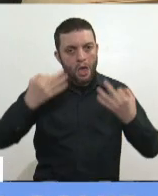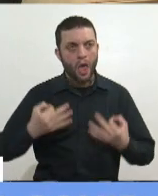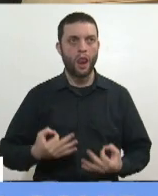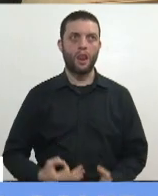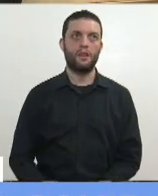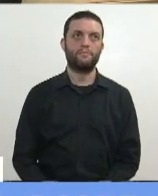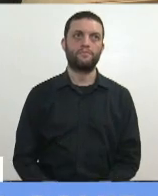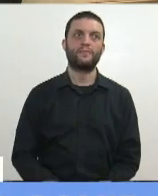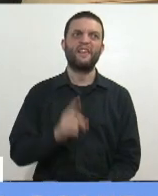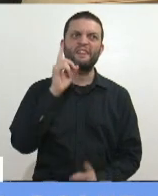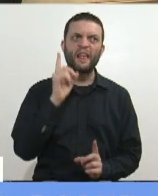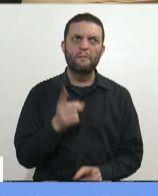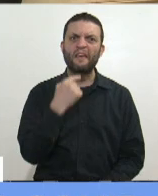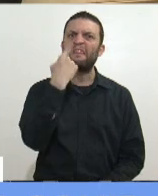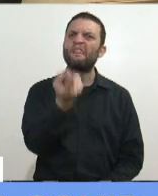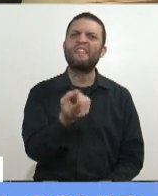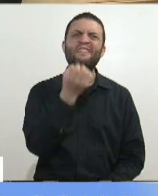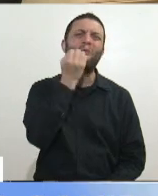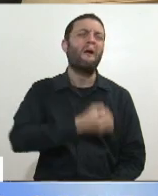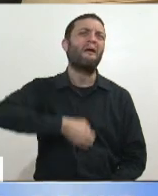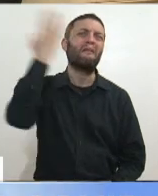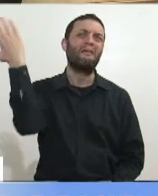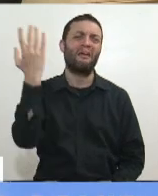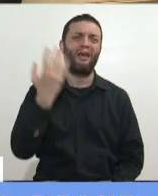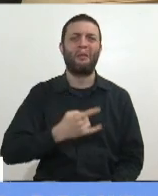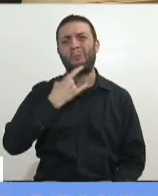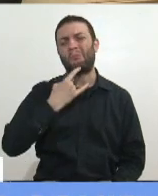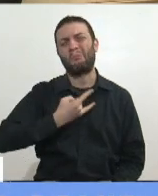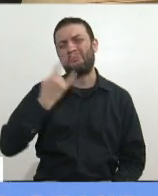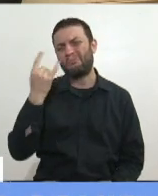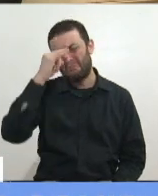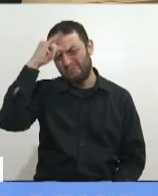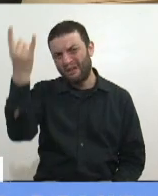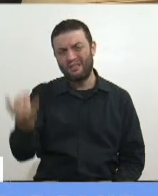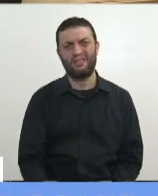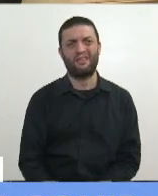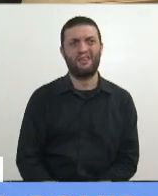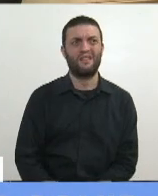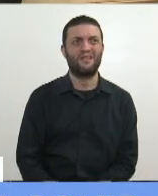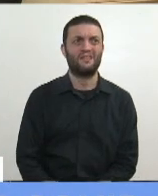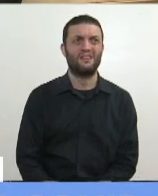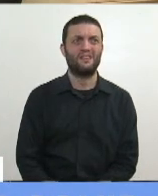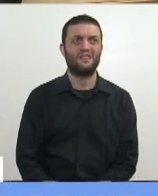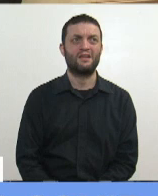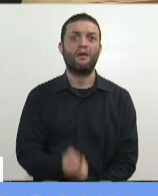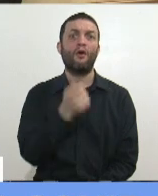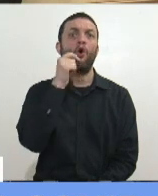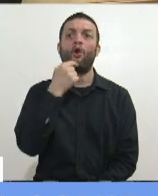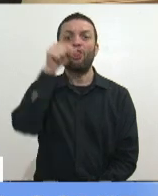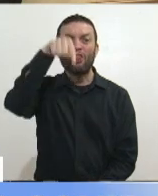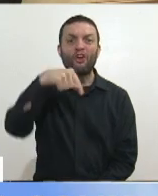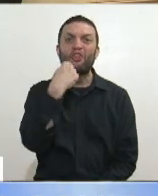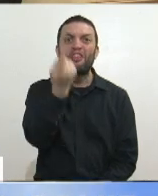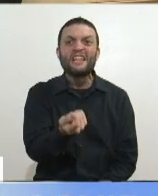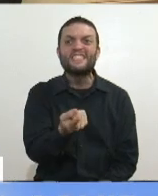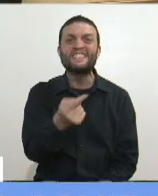También se dice cualquier cosa. Por ejemplo, hoy se habló de cinco hospitales en mi